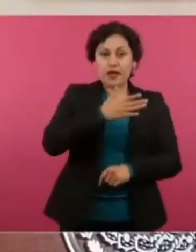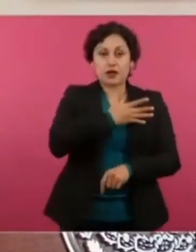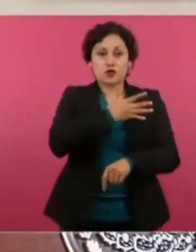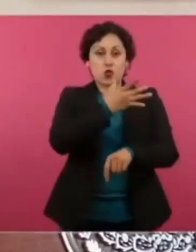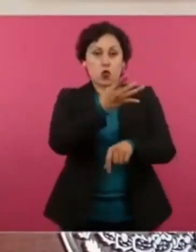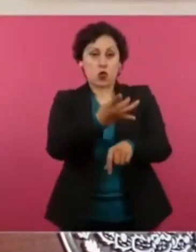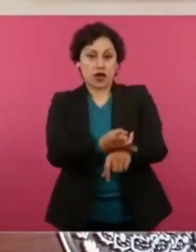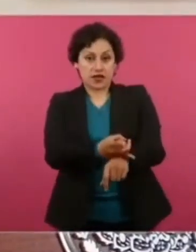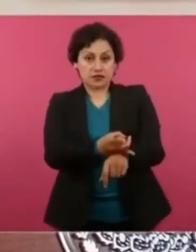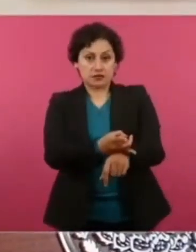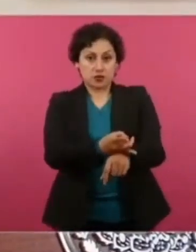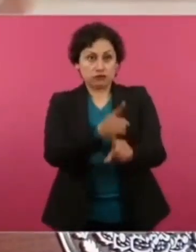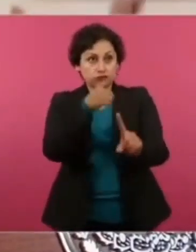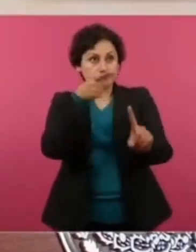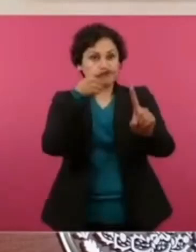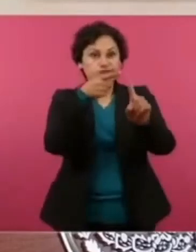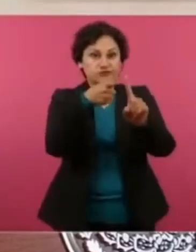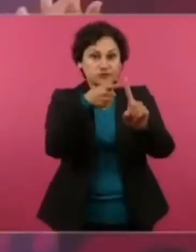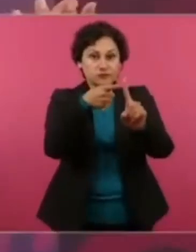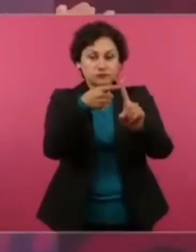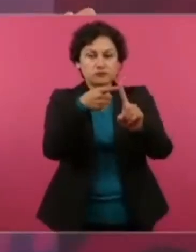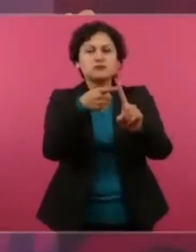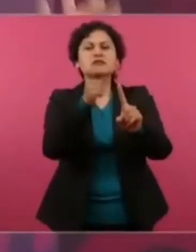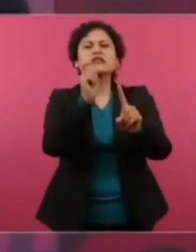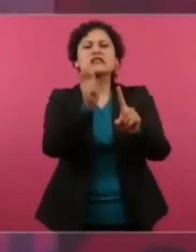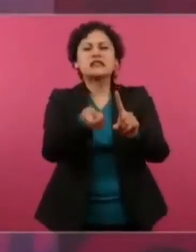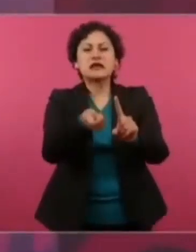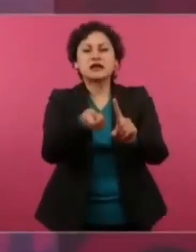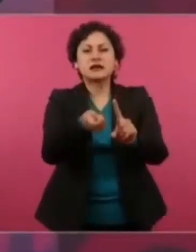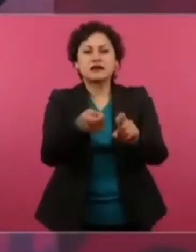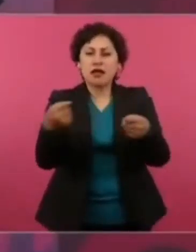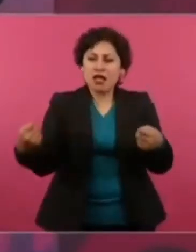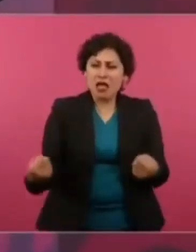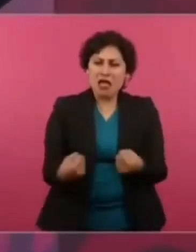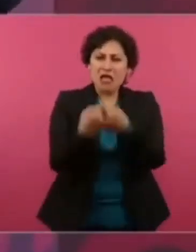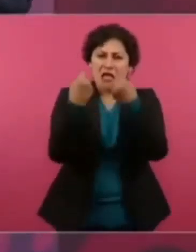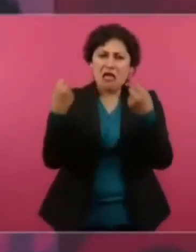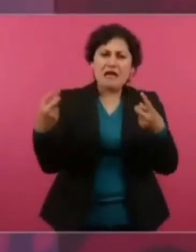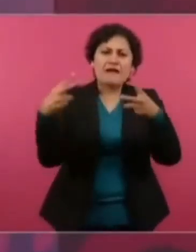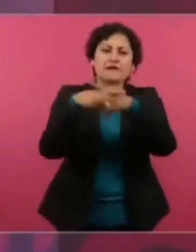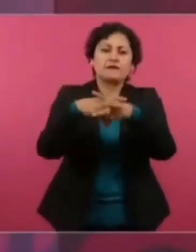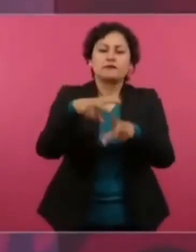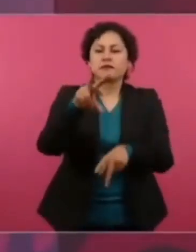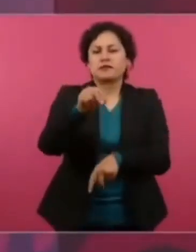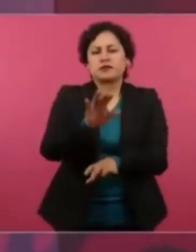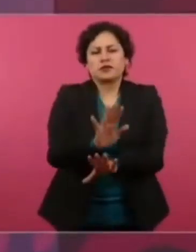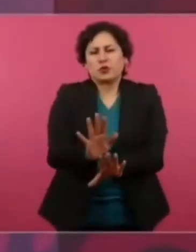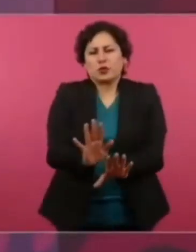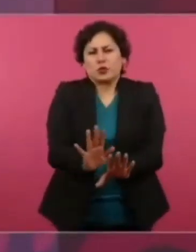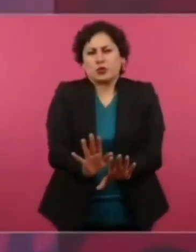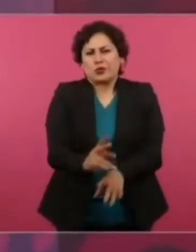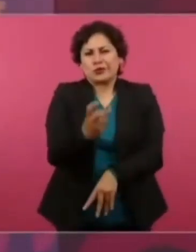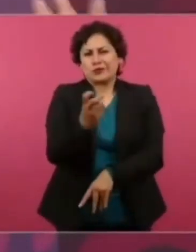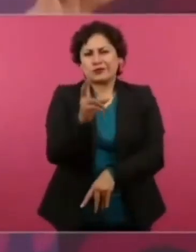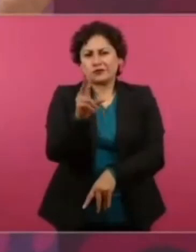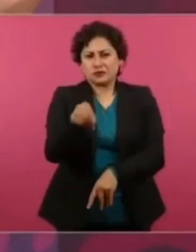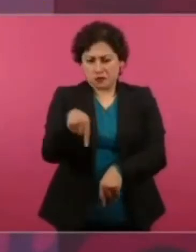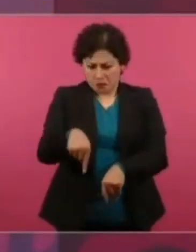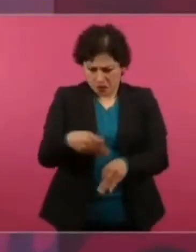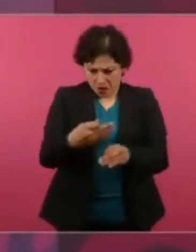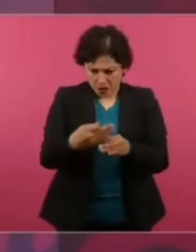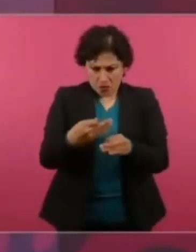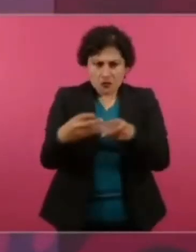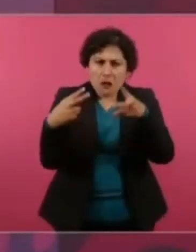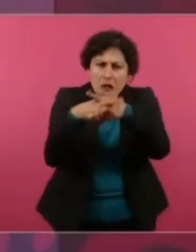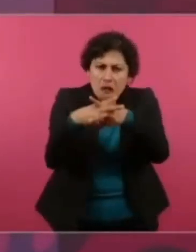con nadie. Además, eso no es pleito. Eso es un